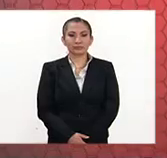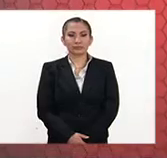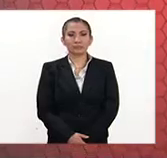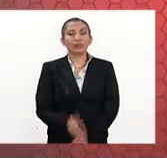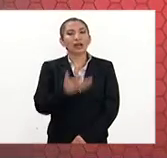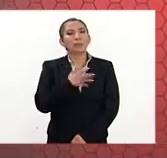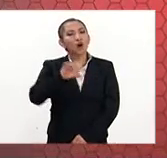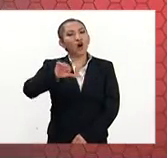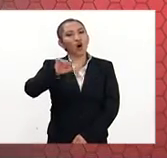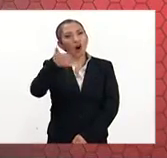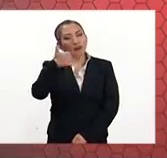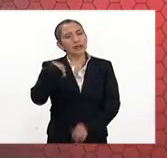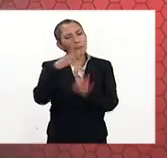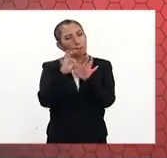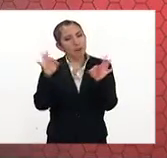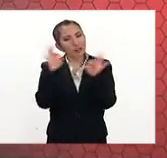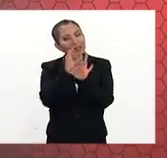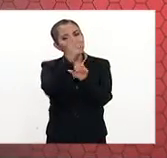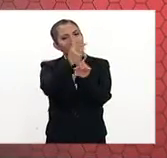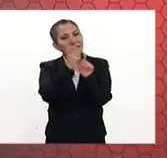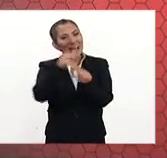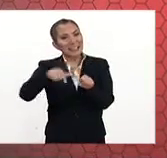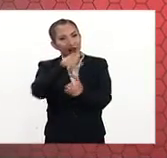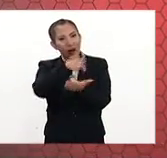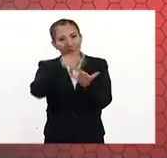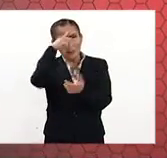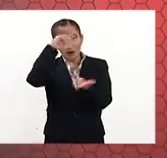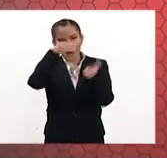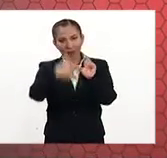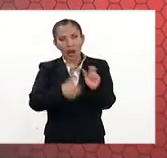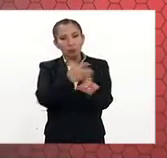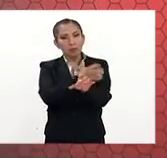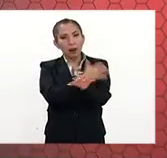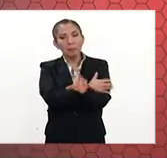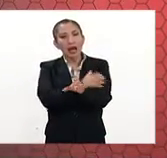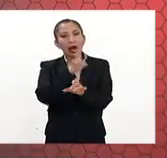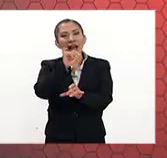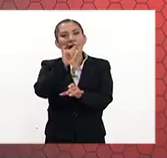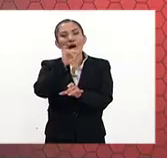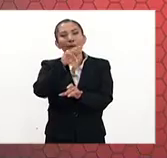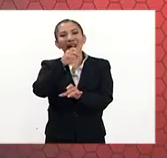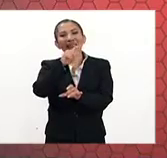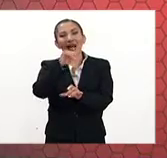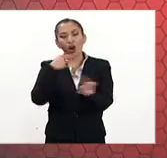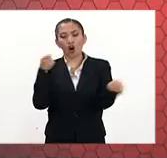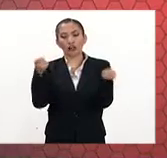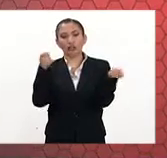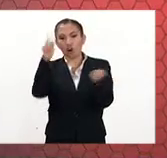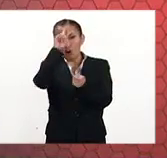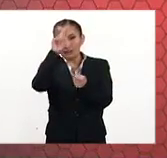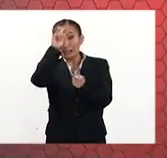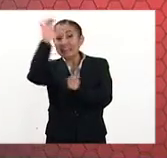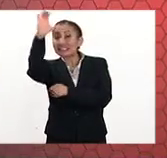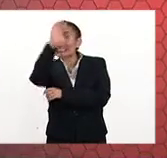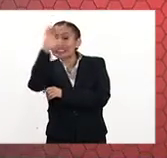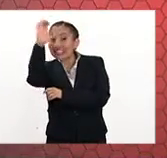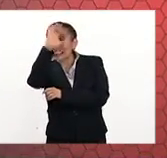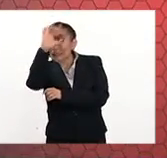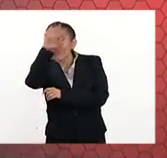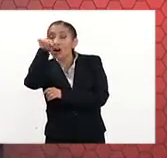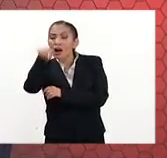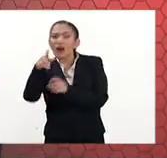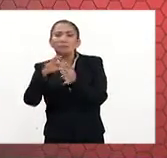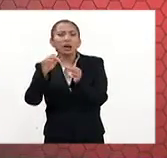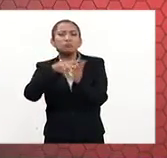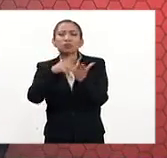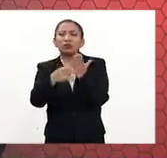Y tenemos otra importantísima invitada en el Estudio de México al Día, está con nosotros Laura Martinele, ella es coordinadora del Consejo Científico, con quien